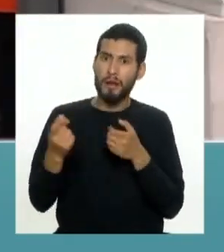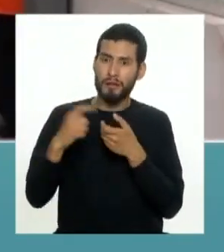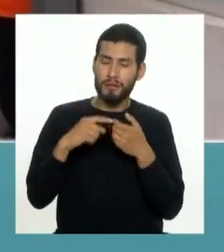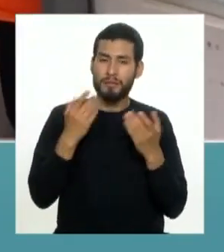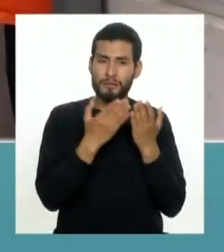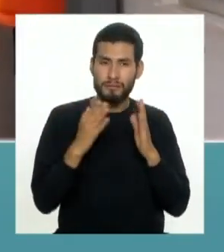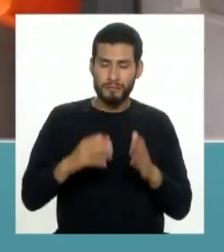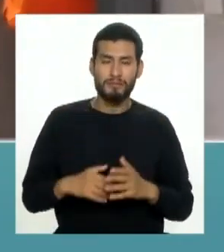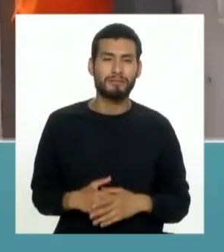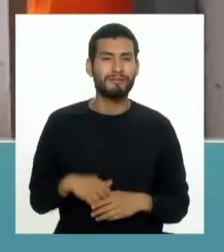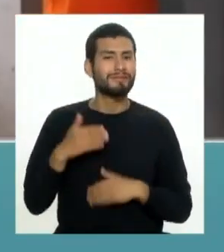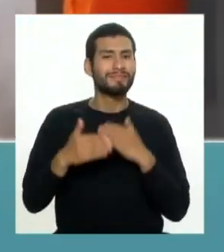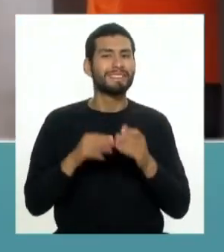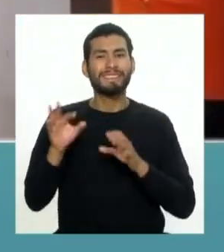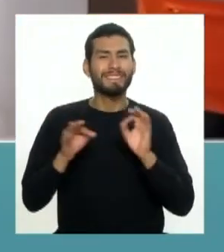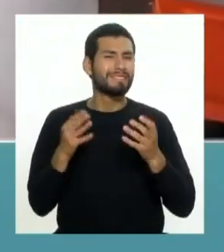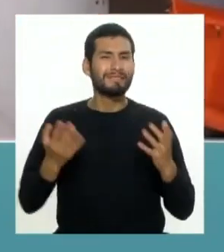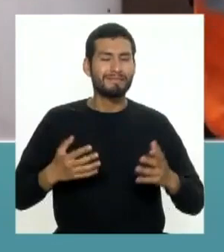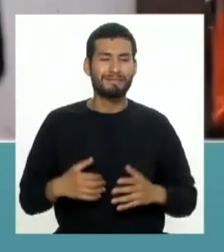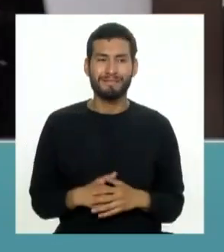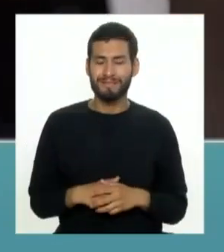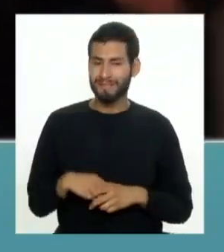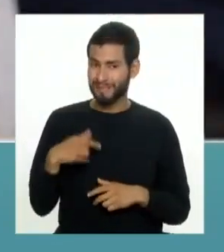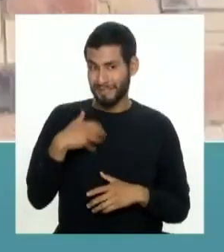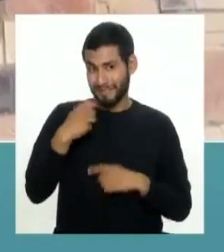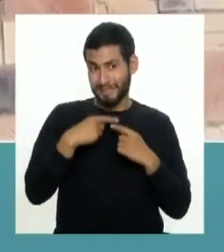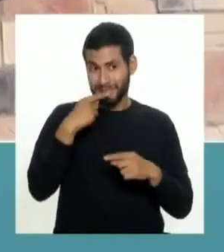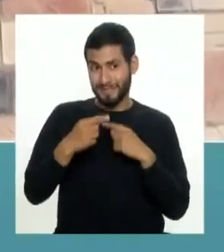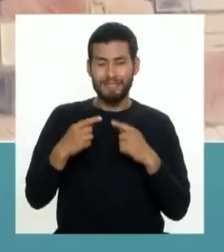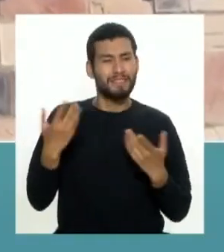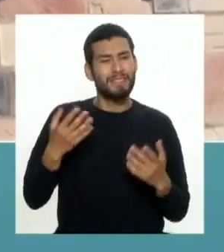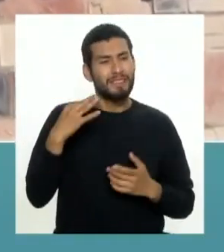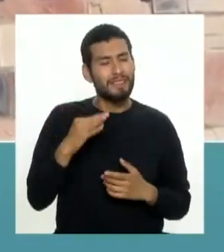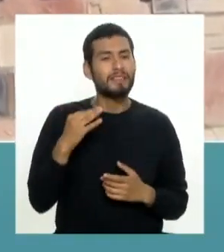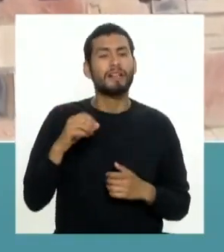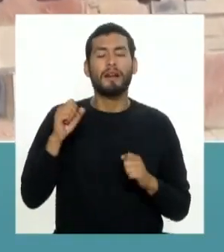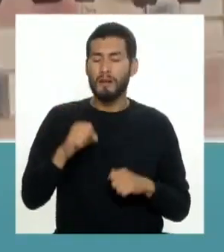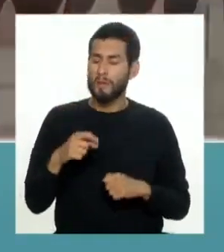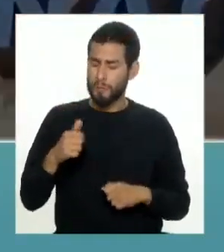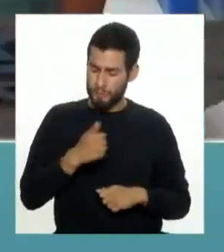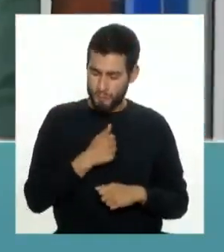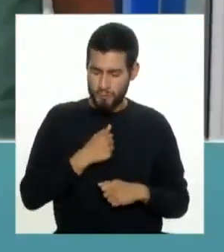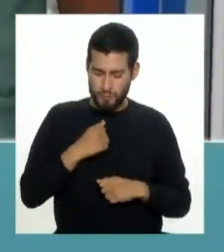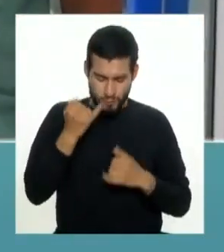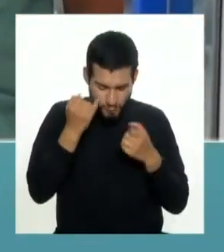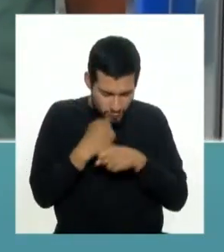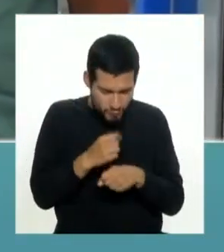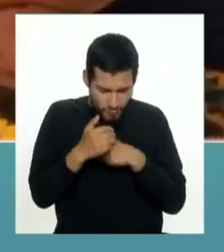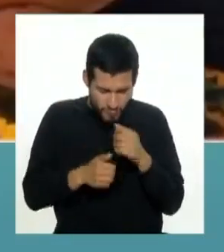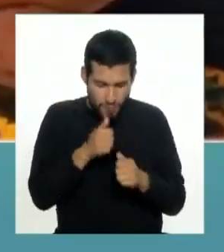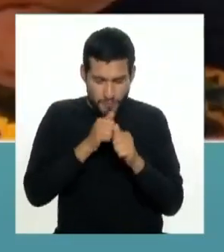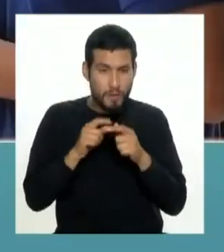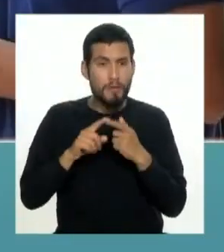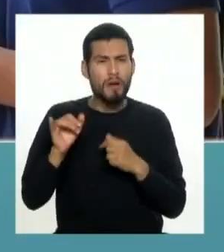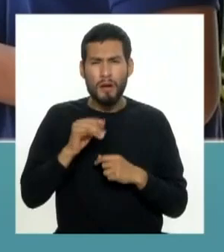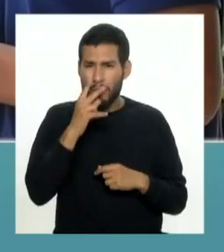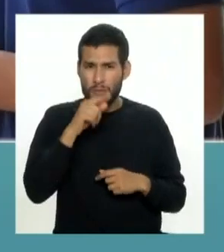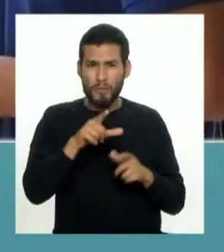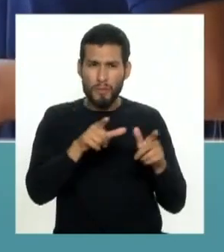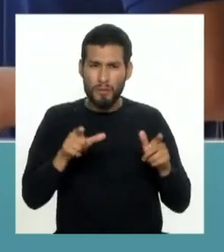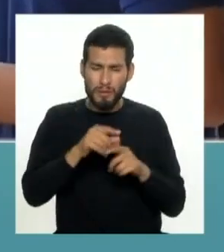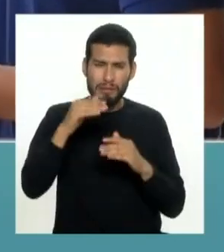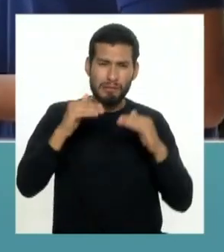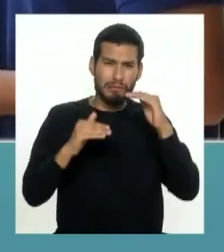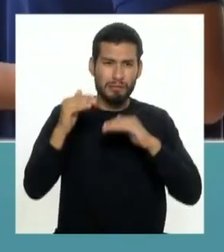sus estudios y el proceso de selección en realidad quisiéramos que siempre sea por mérito pero también tomando en cuenta donde hay mayores brechas